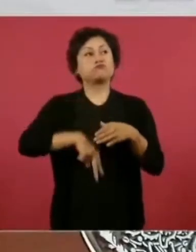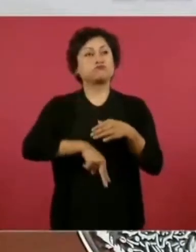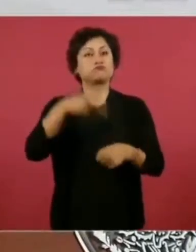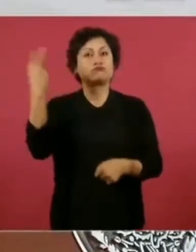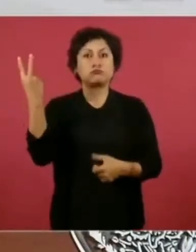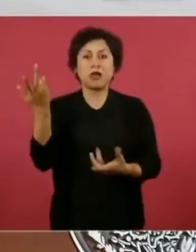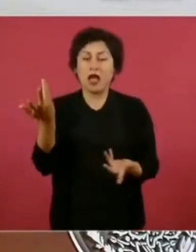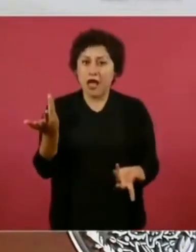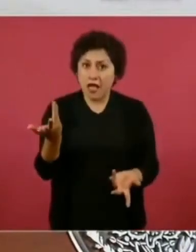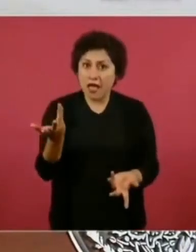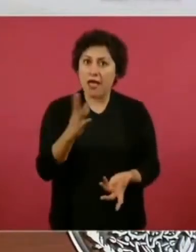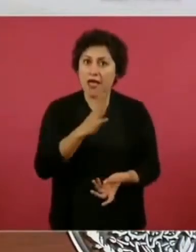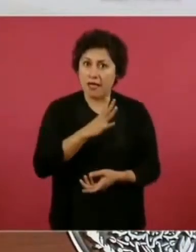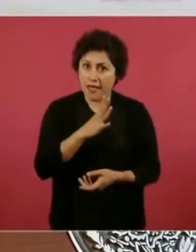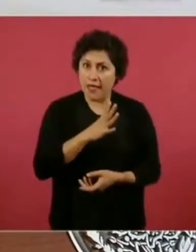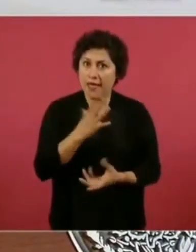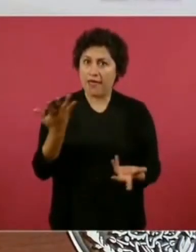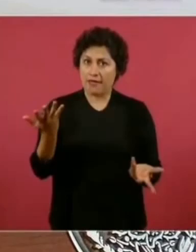infelicidad?